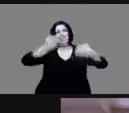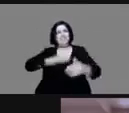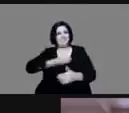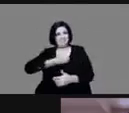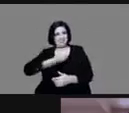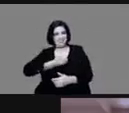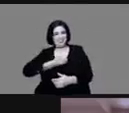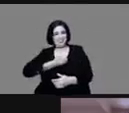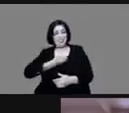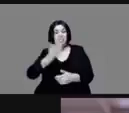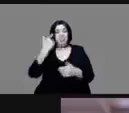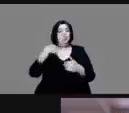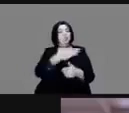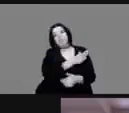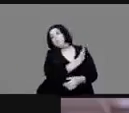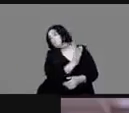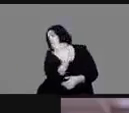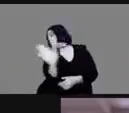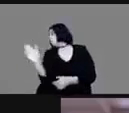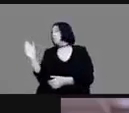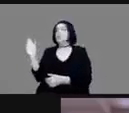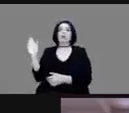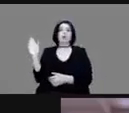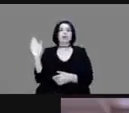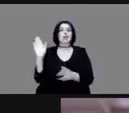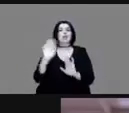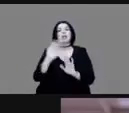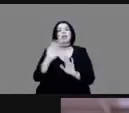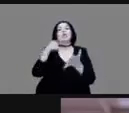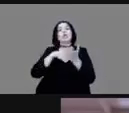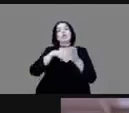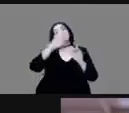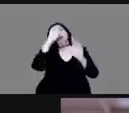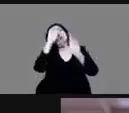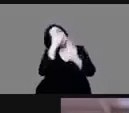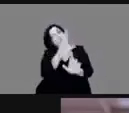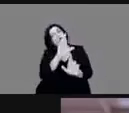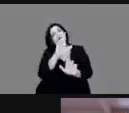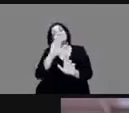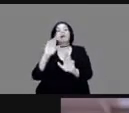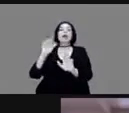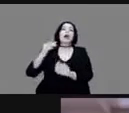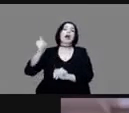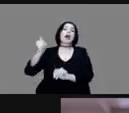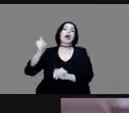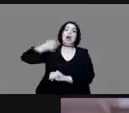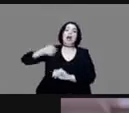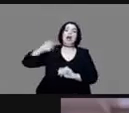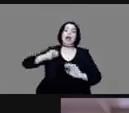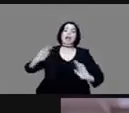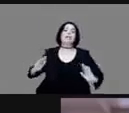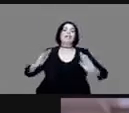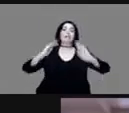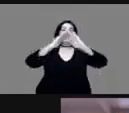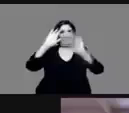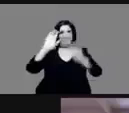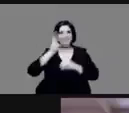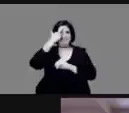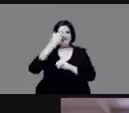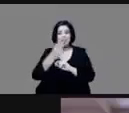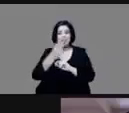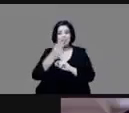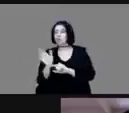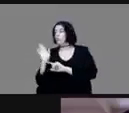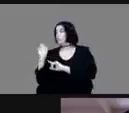al área sagrada de la antigua Tenochtitlan ¿verdad? Y da vuelta por atrás de la catedral o sea atraviesa